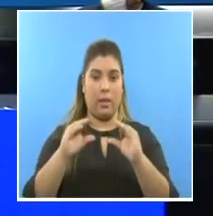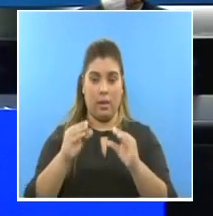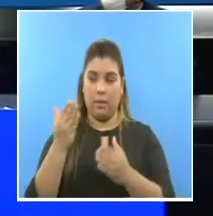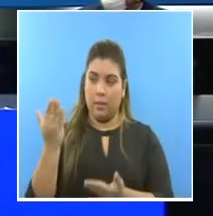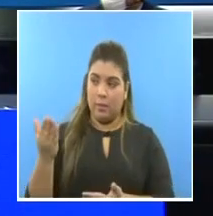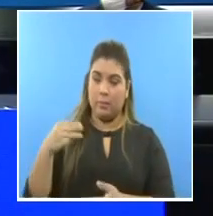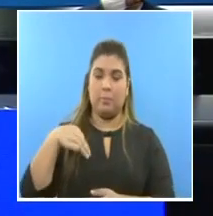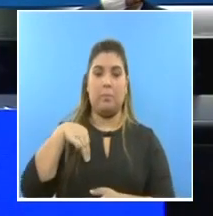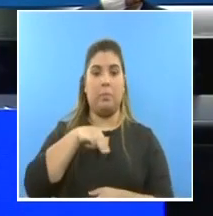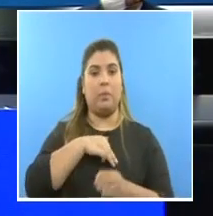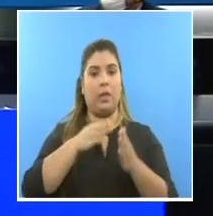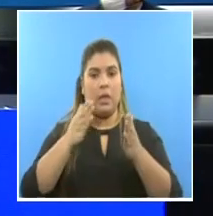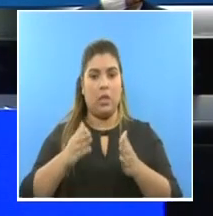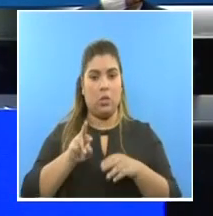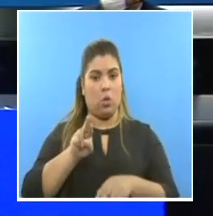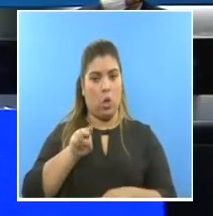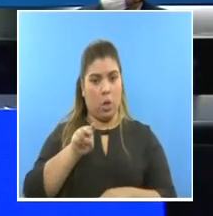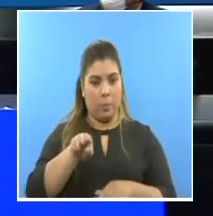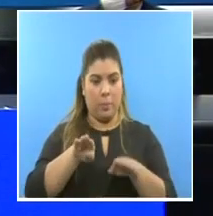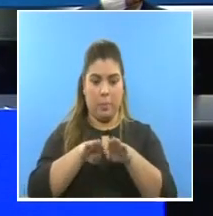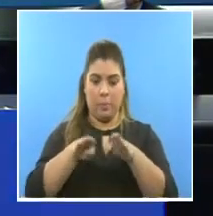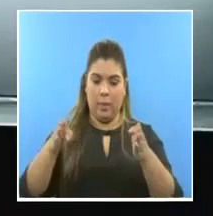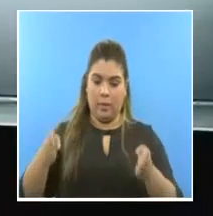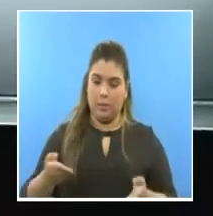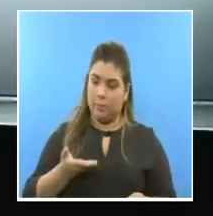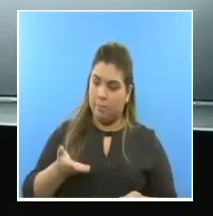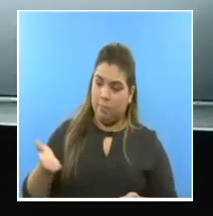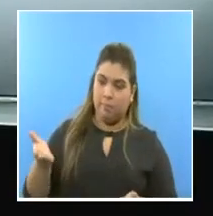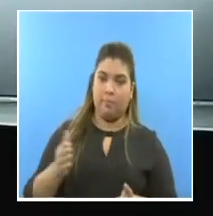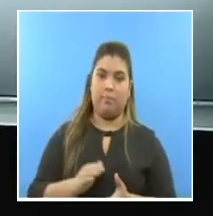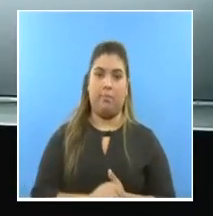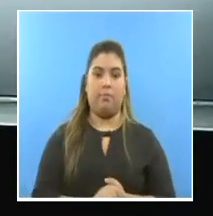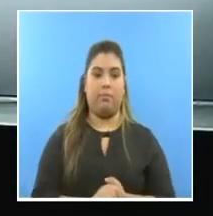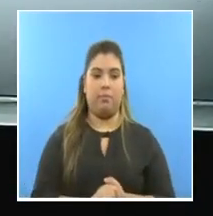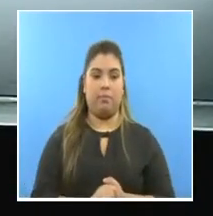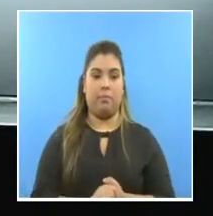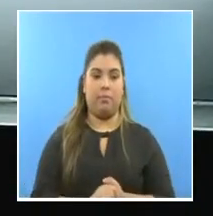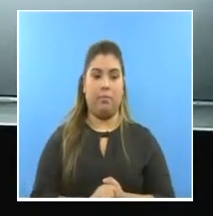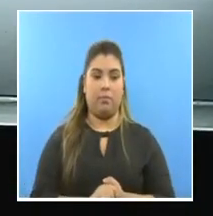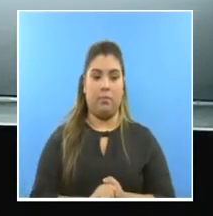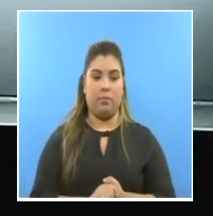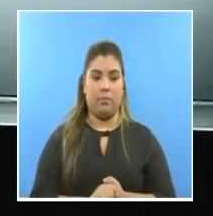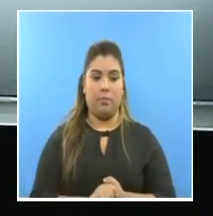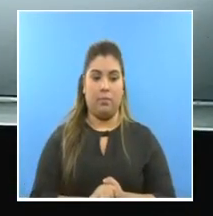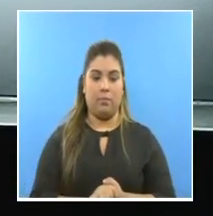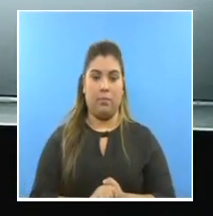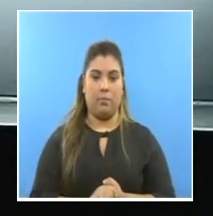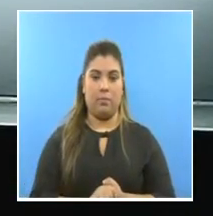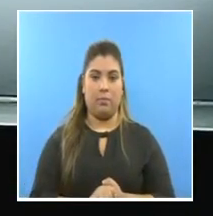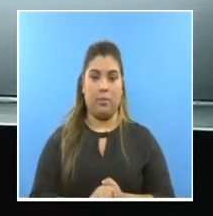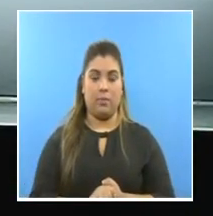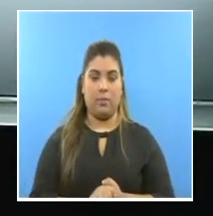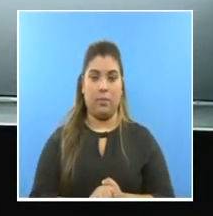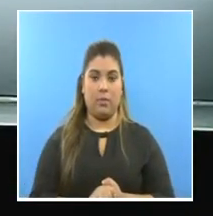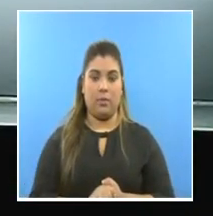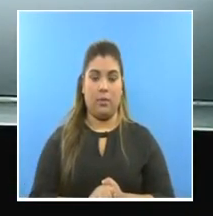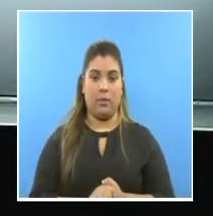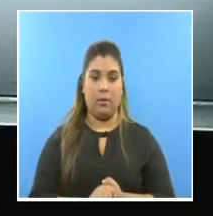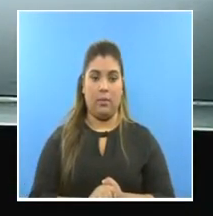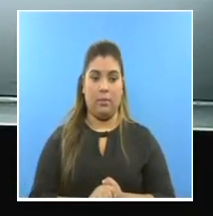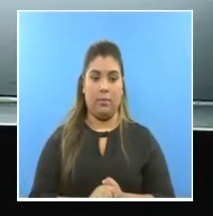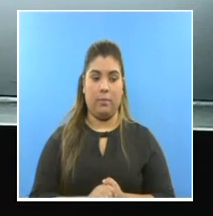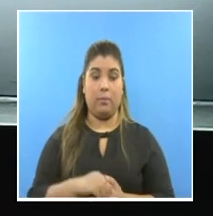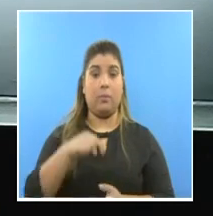Ministro, compañeros del Consejo Consultivo. En el día de hoy quiero